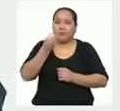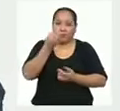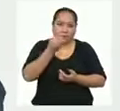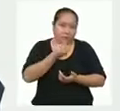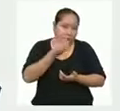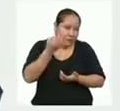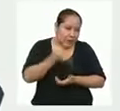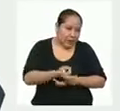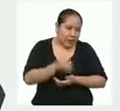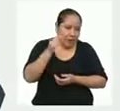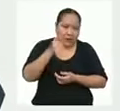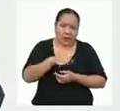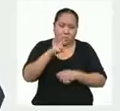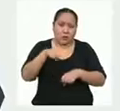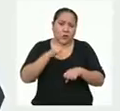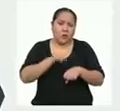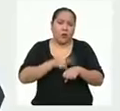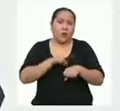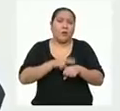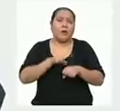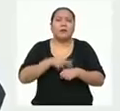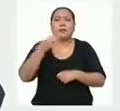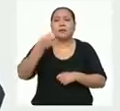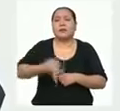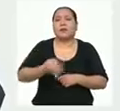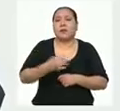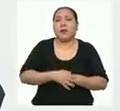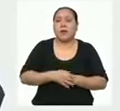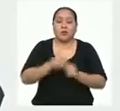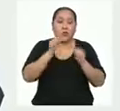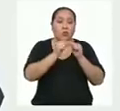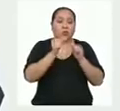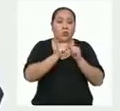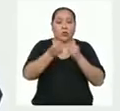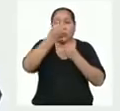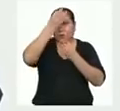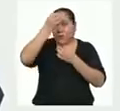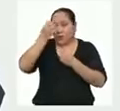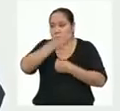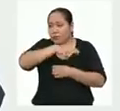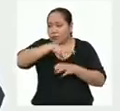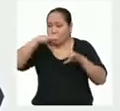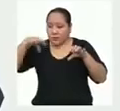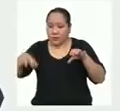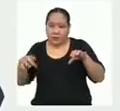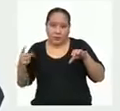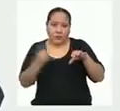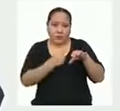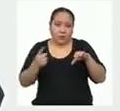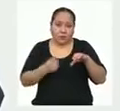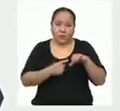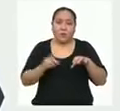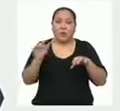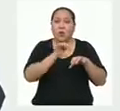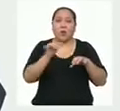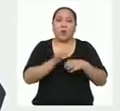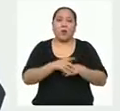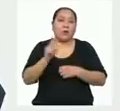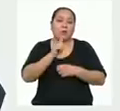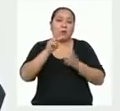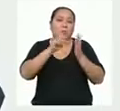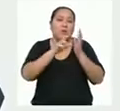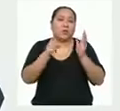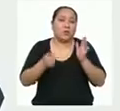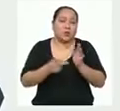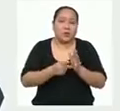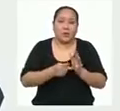verdad, eso es normal. Si bien es cierto que la cantidad de datos en ambas muestras es la misma, eso no